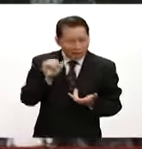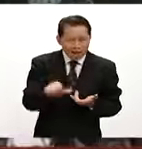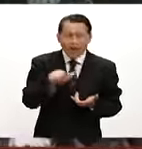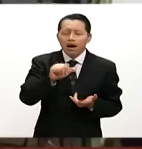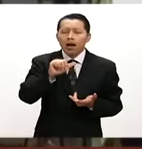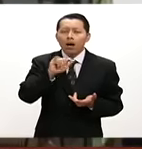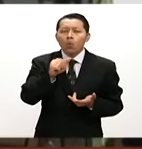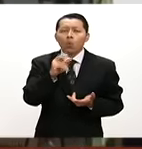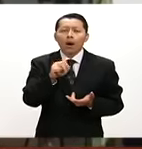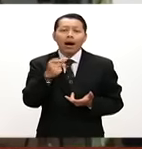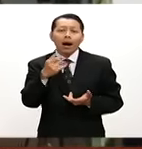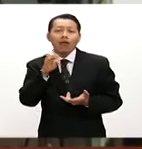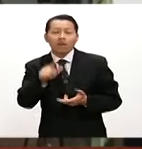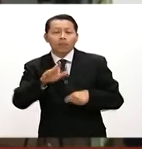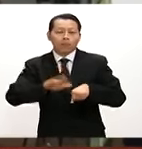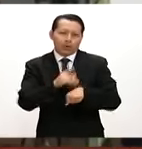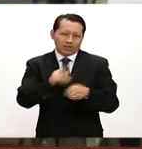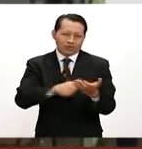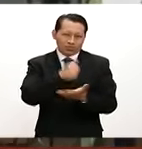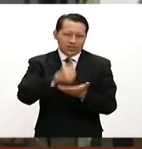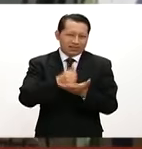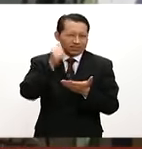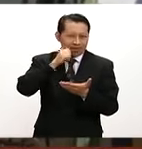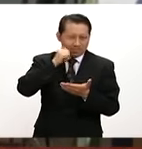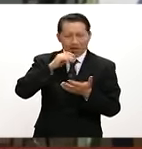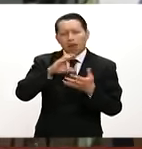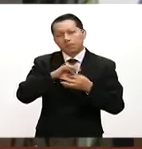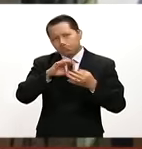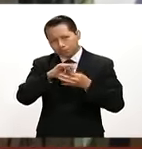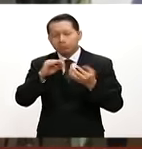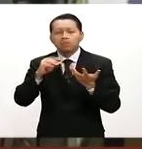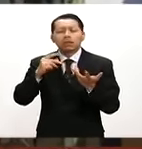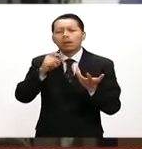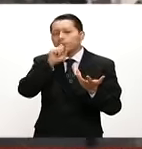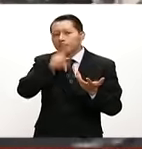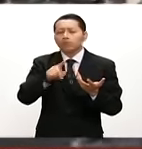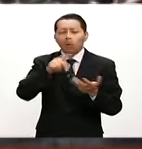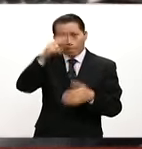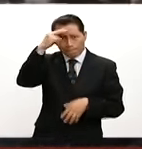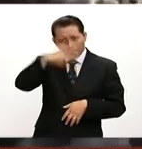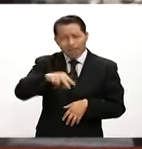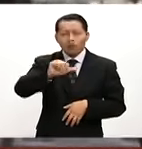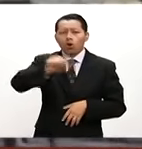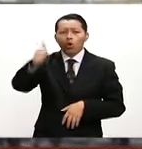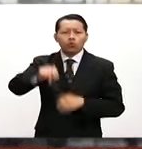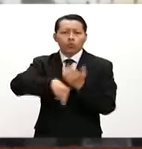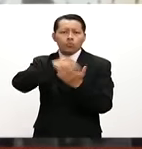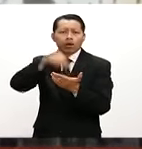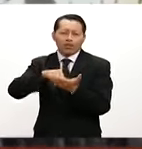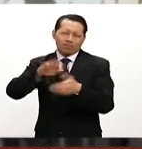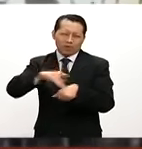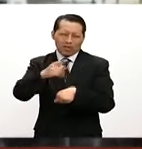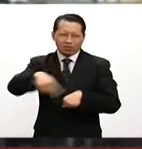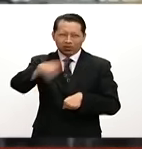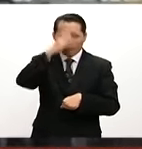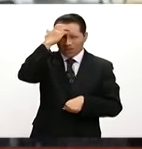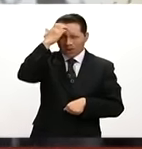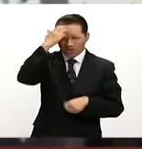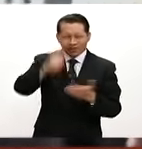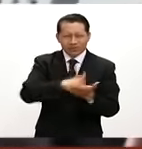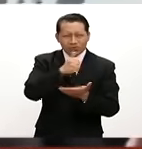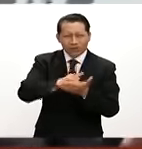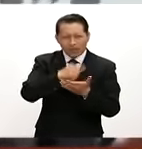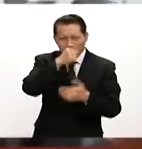llevado lo mejor de nuestra ciudad, no solamente a México, sino a otras latitudes. Sobre todo porque, pues, como ustedes conocen, Ciudad Juárez, pues,